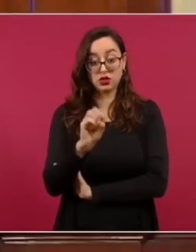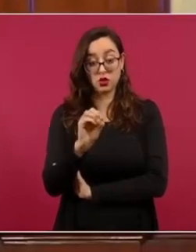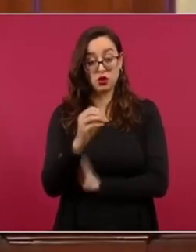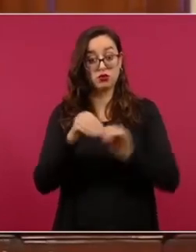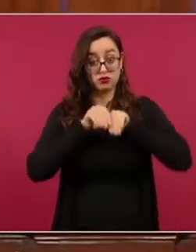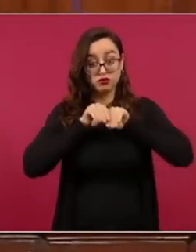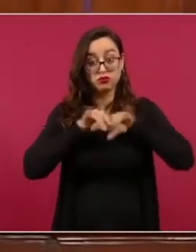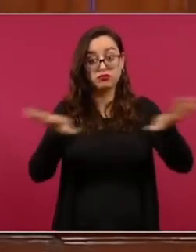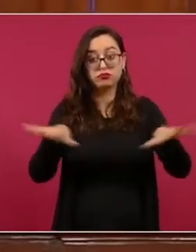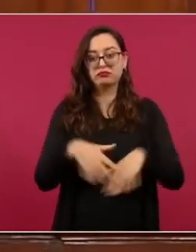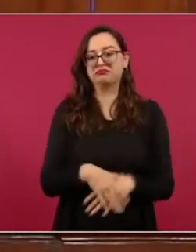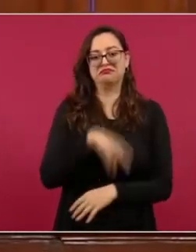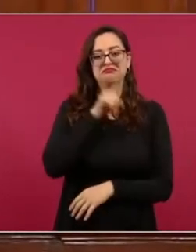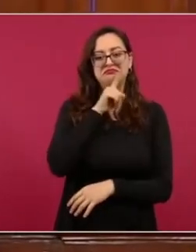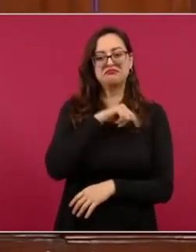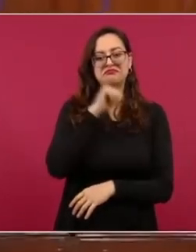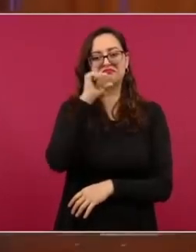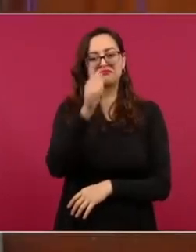sí,